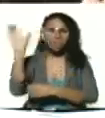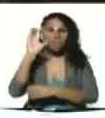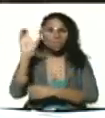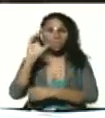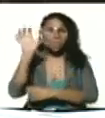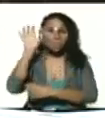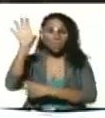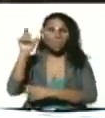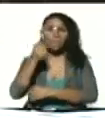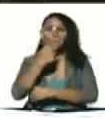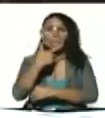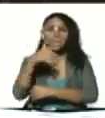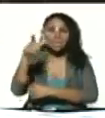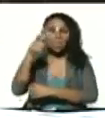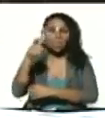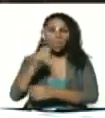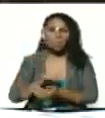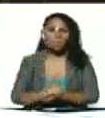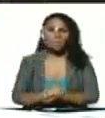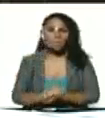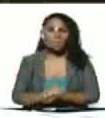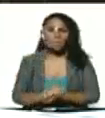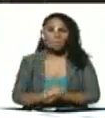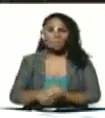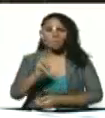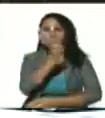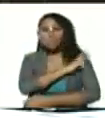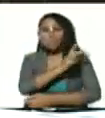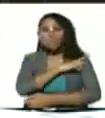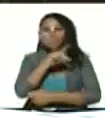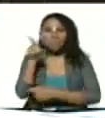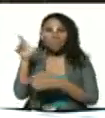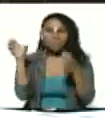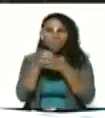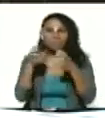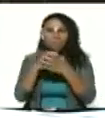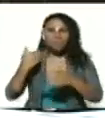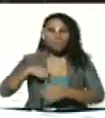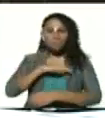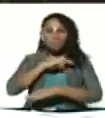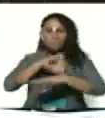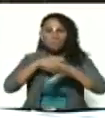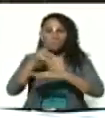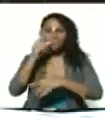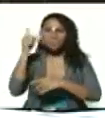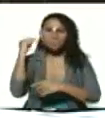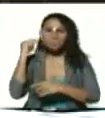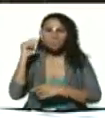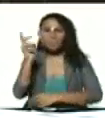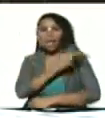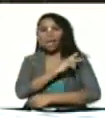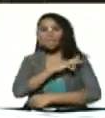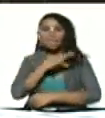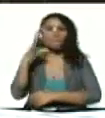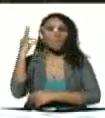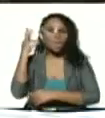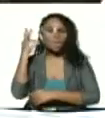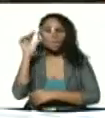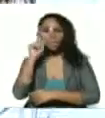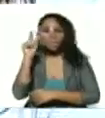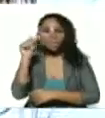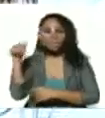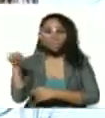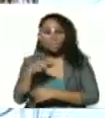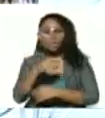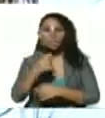Patriota Bella y Segura a la jefa de ese equipo nuestra ministra y almirante en jefa Carmen Teresa Meléndez Rivas te